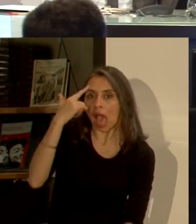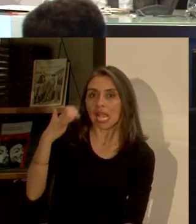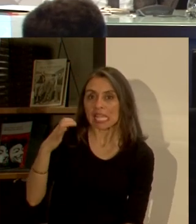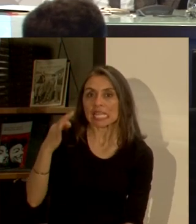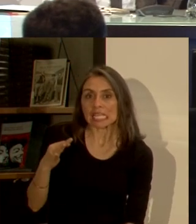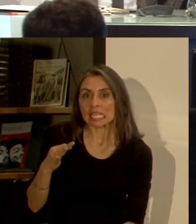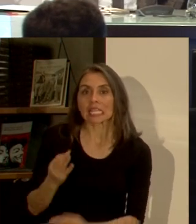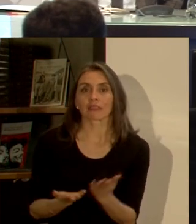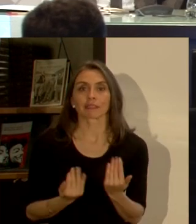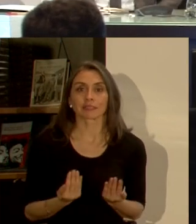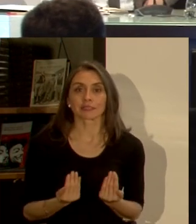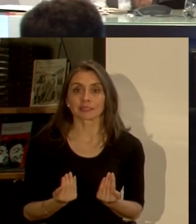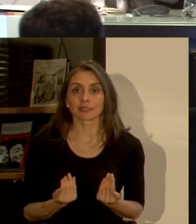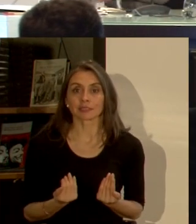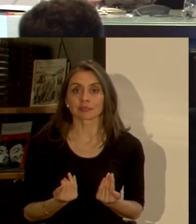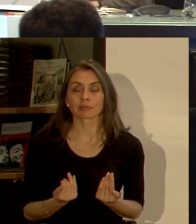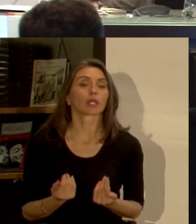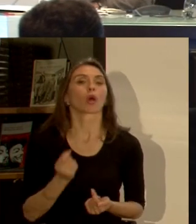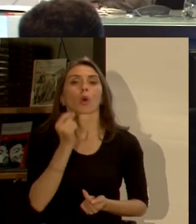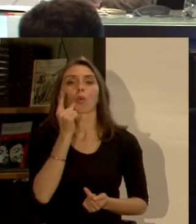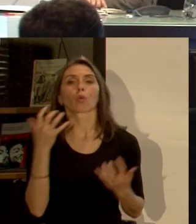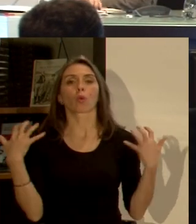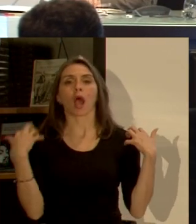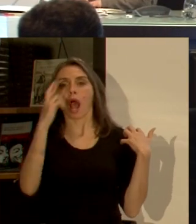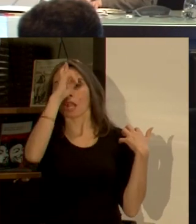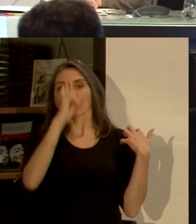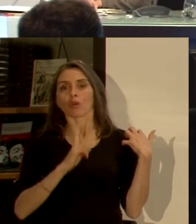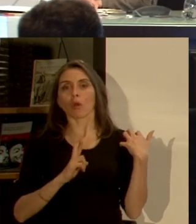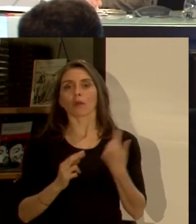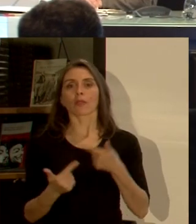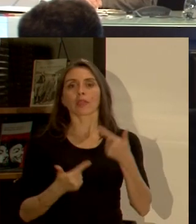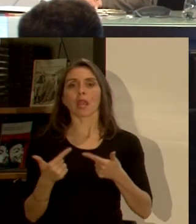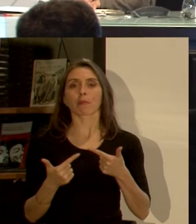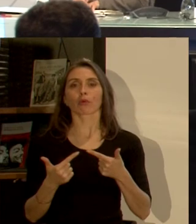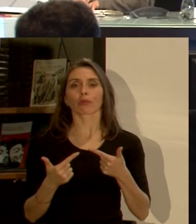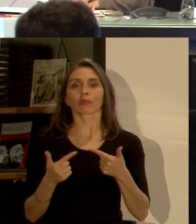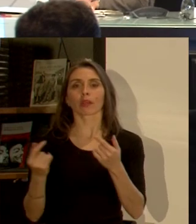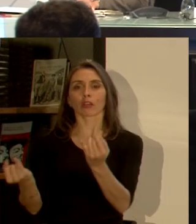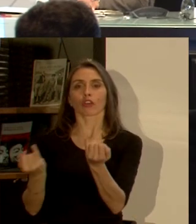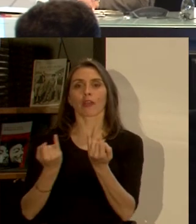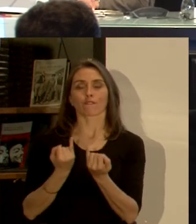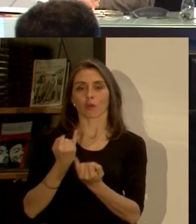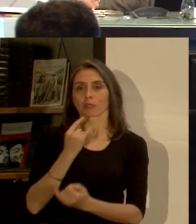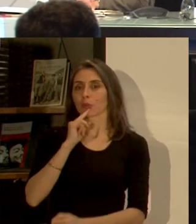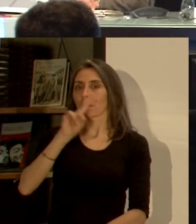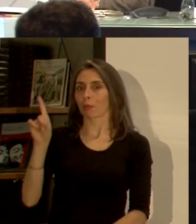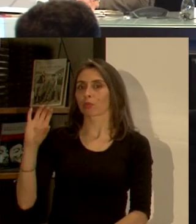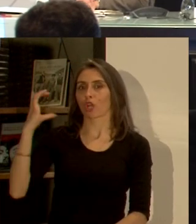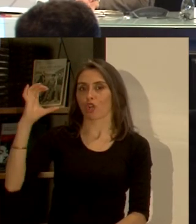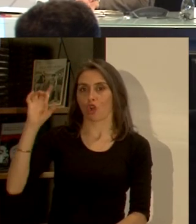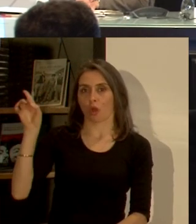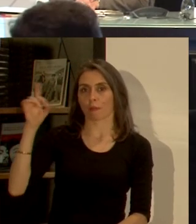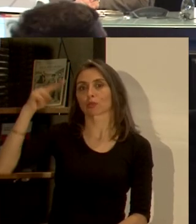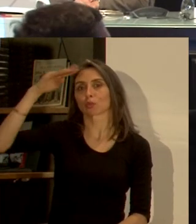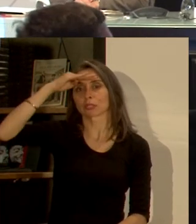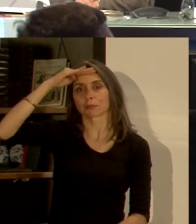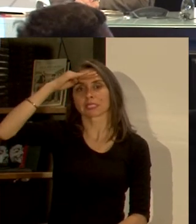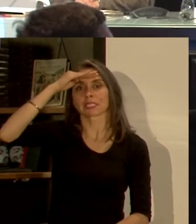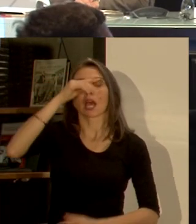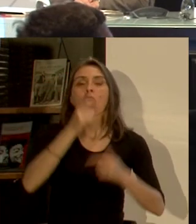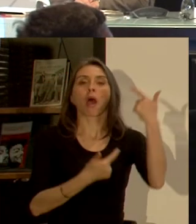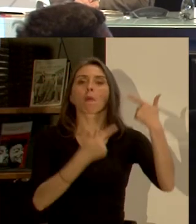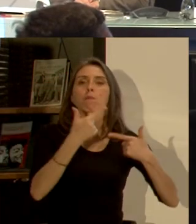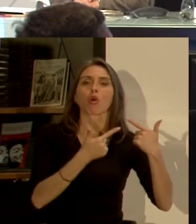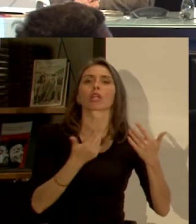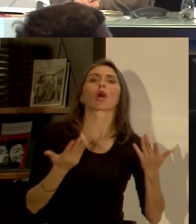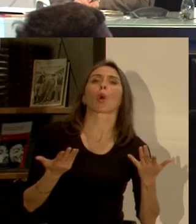atendible necesaria cuál es el rol de la política en torno a esta información en Colombia la experiencia el comportamiento de la política